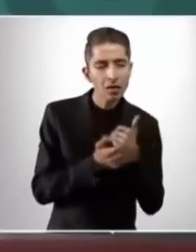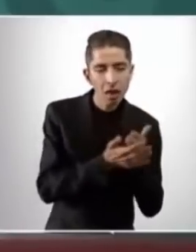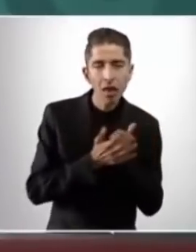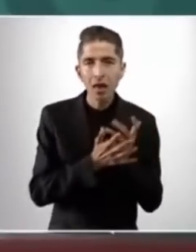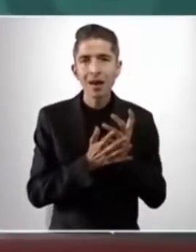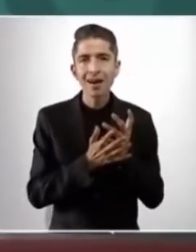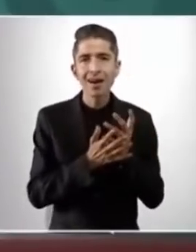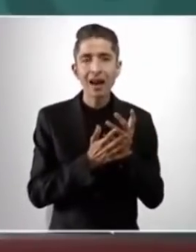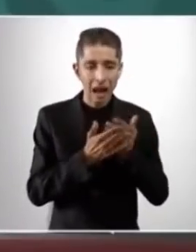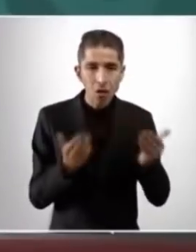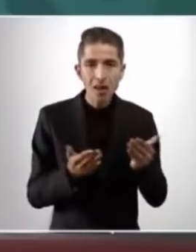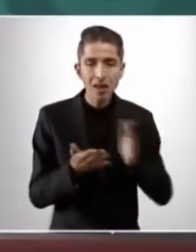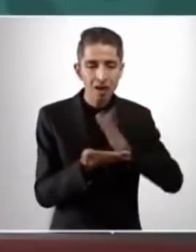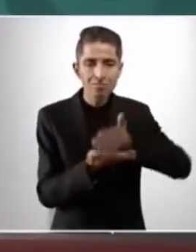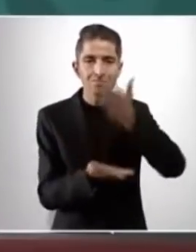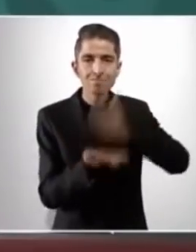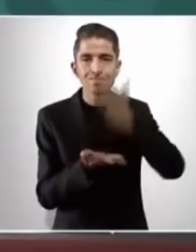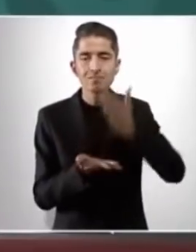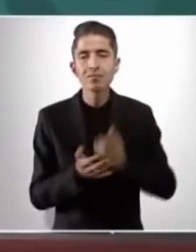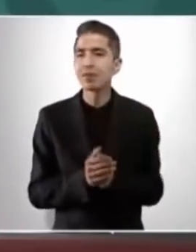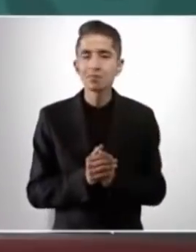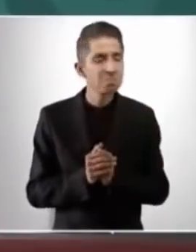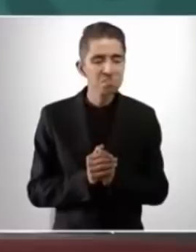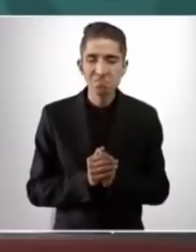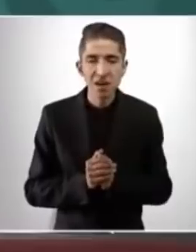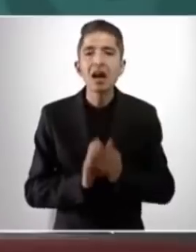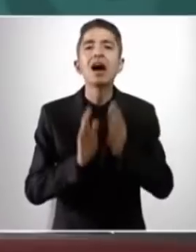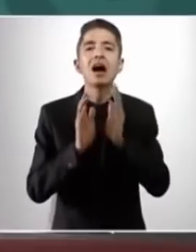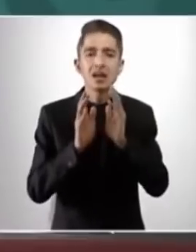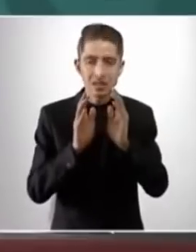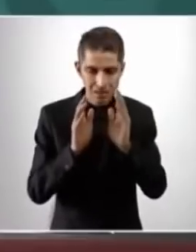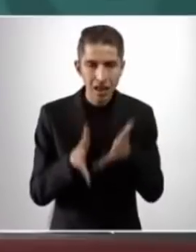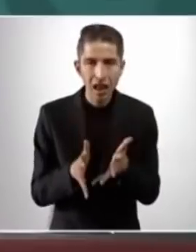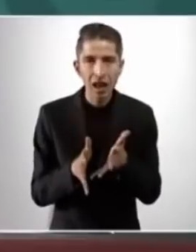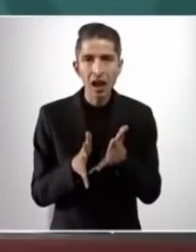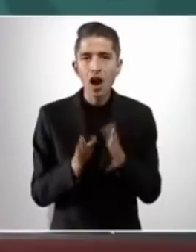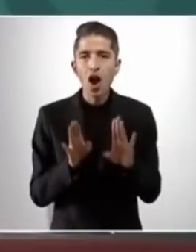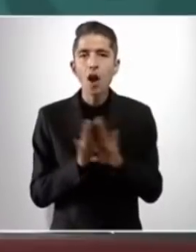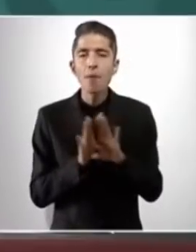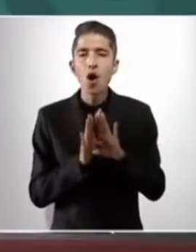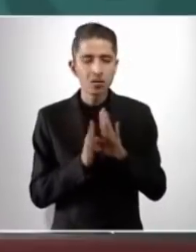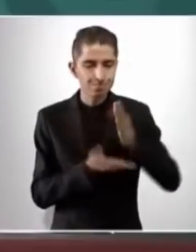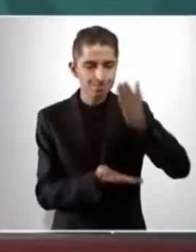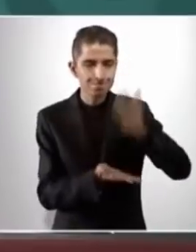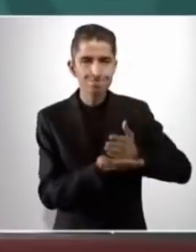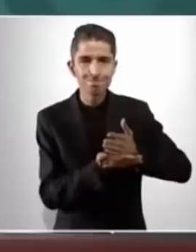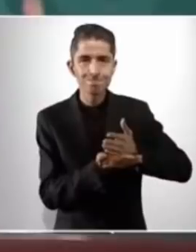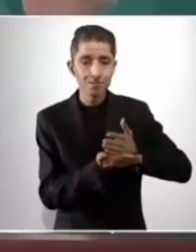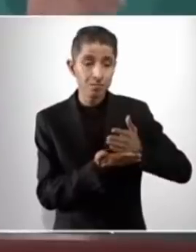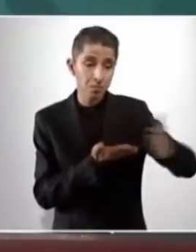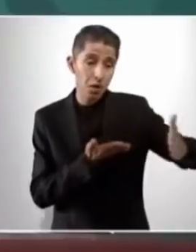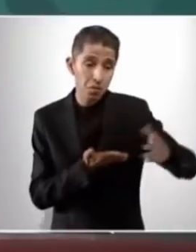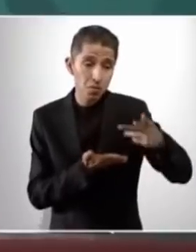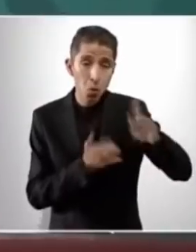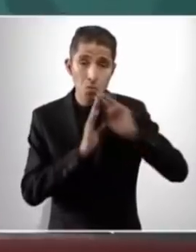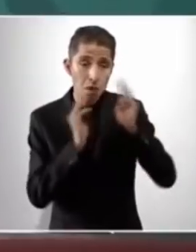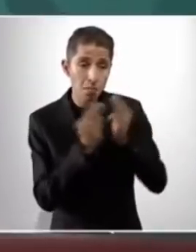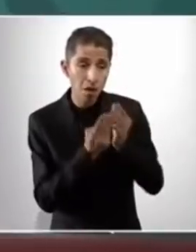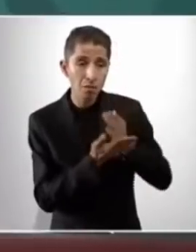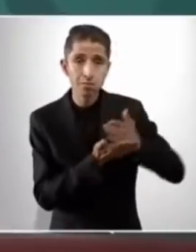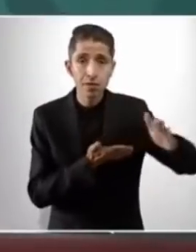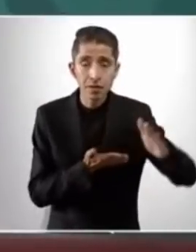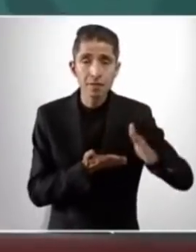ese tiempo. Está bien definida la frontera. Por un lado, la delincuencia y por otro lado,